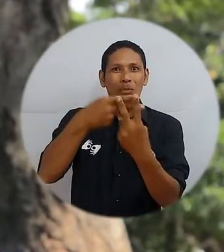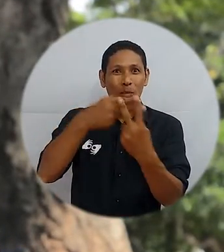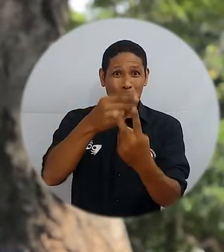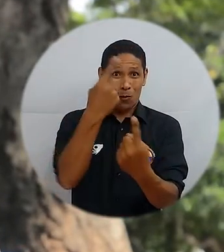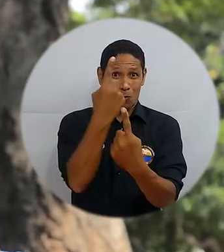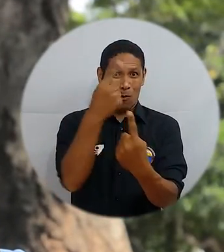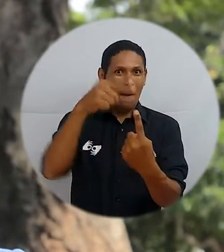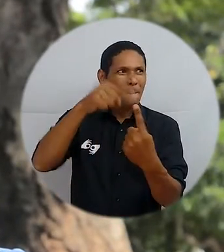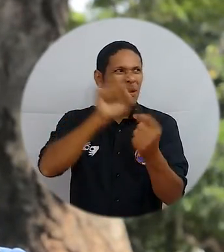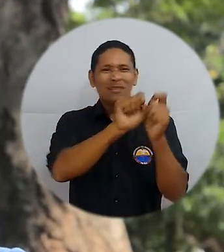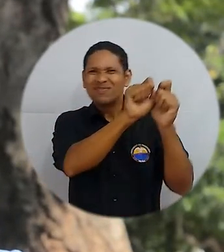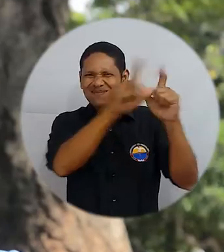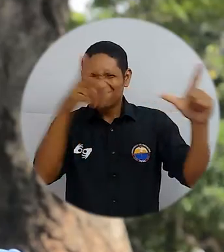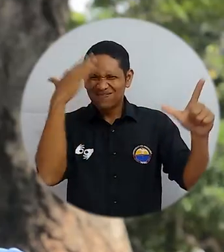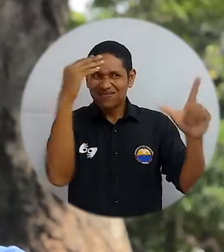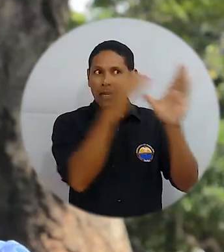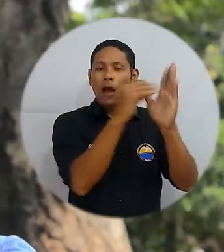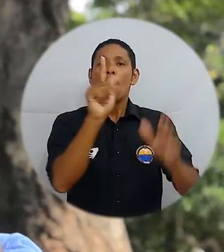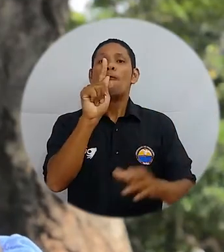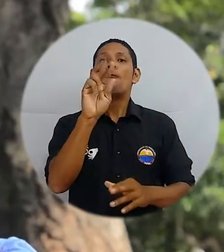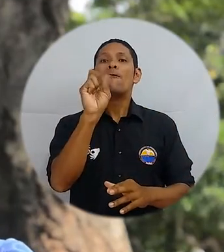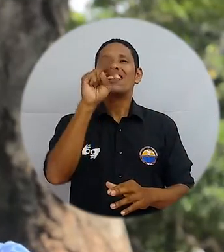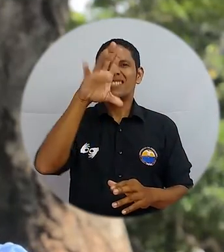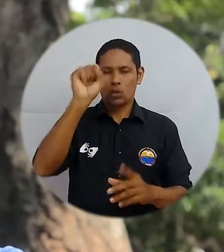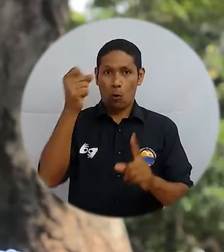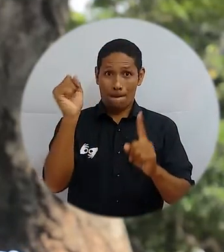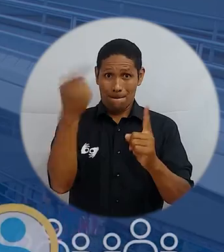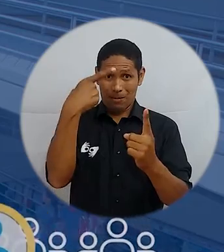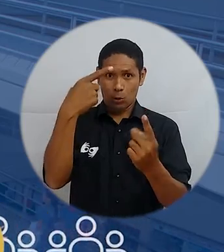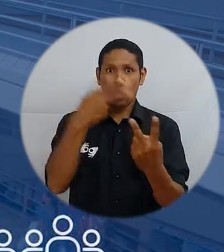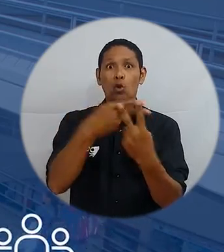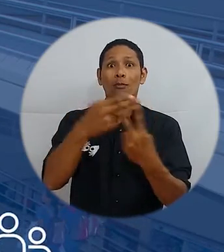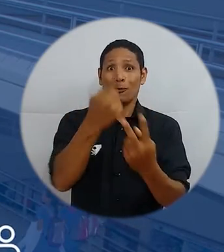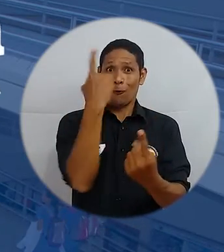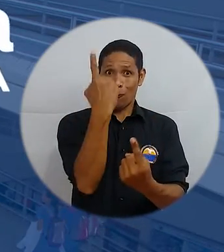aplicativo electrónico de consulta, Francisco Fernando García Rentería.